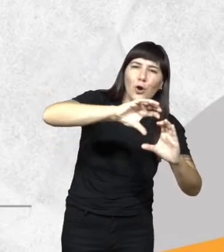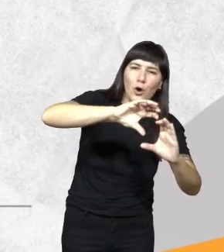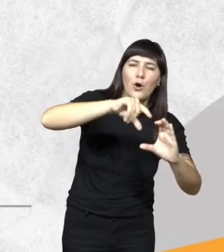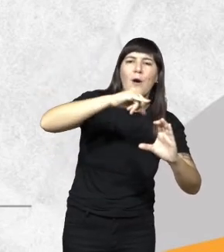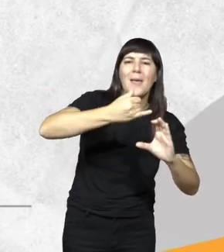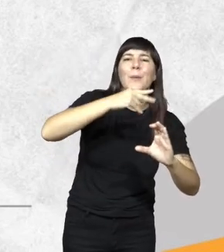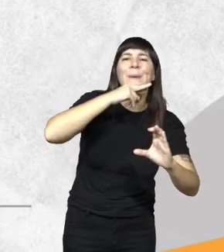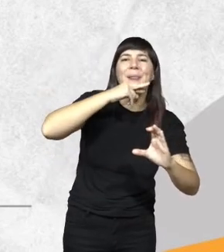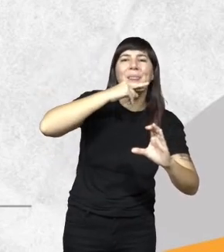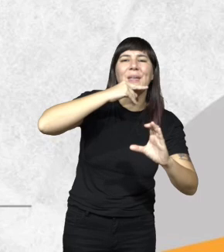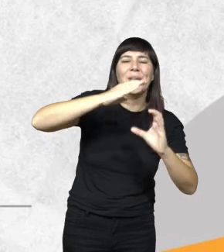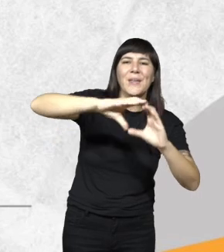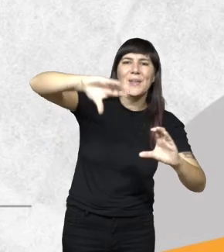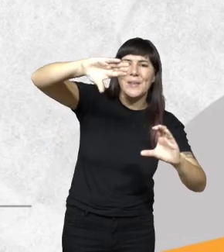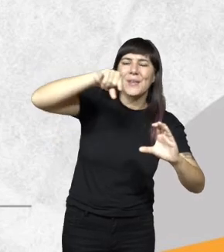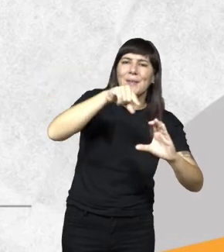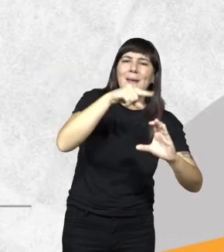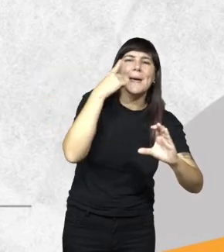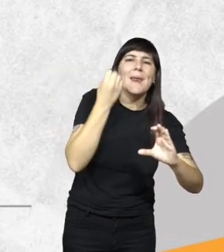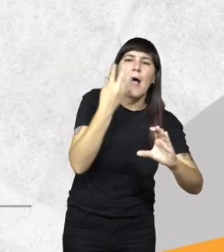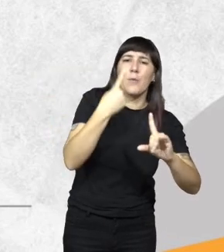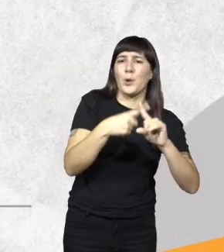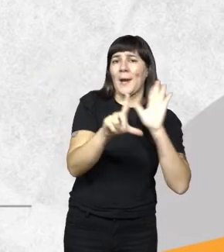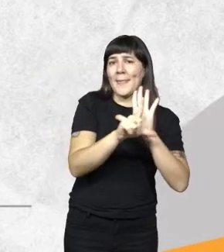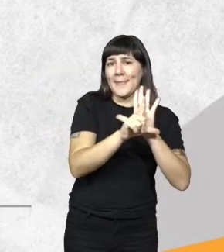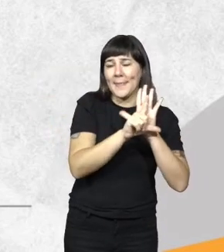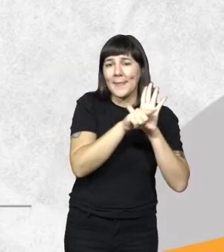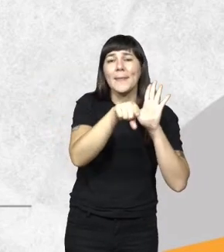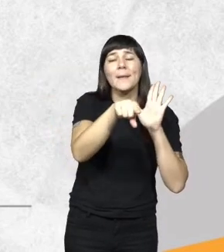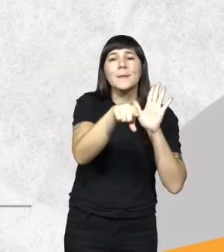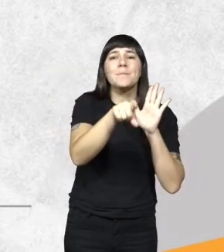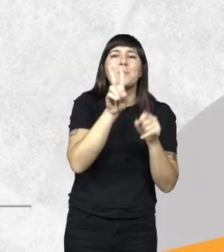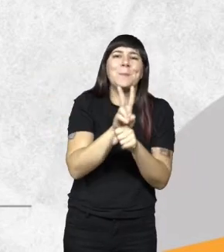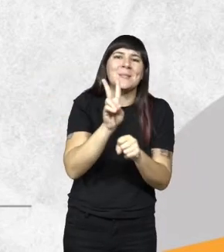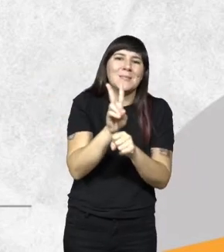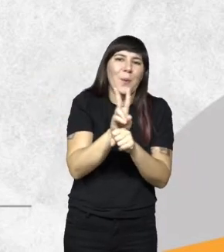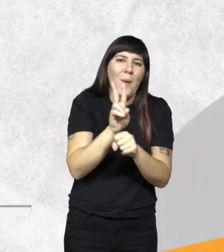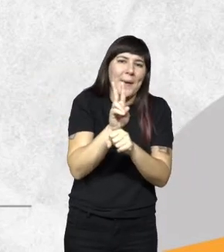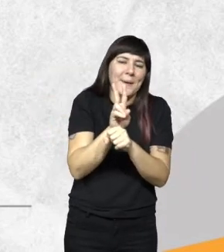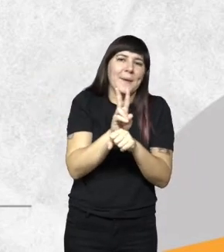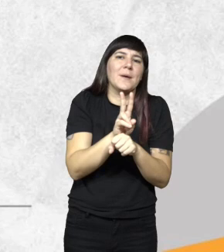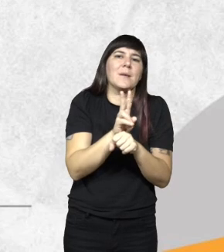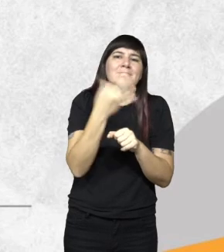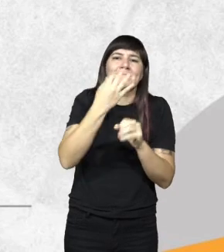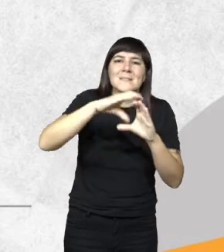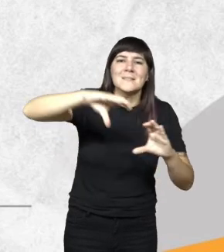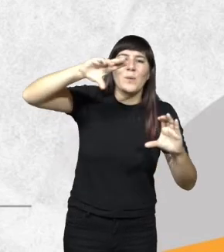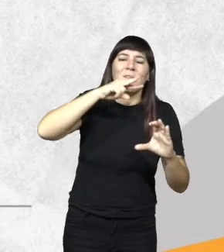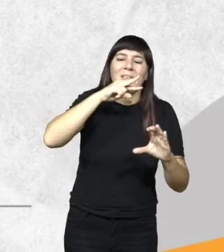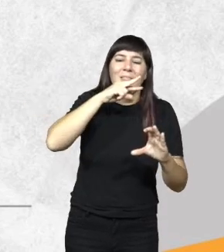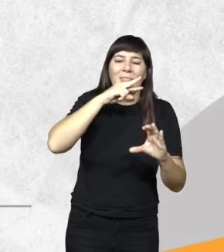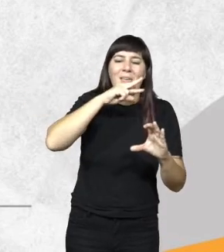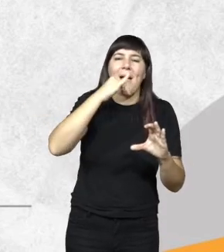el corredor verde que fue creado por ley y que intenta preservar digamos la cobertura verde donde está la